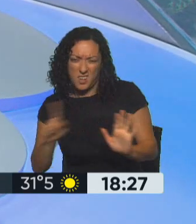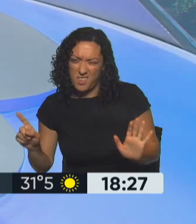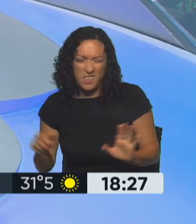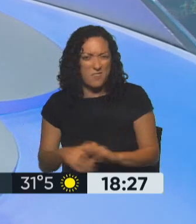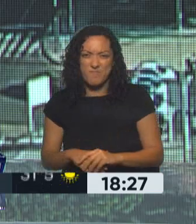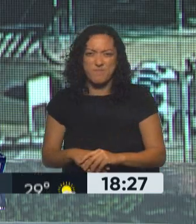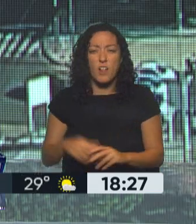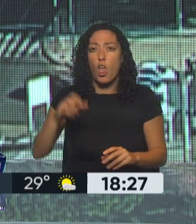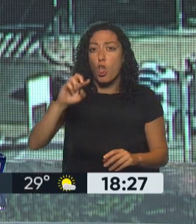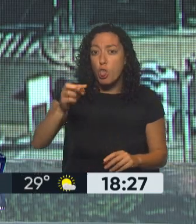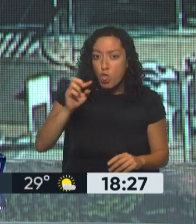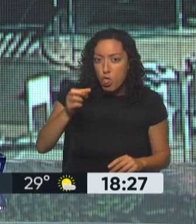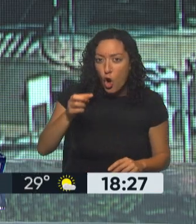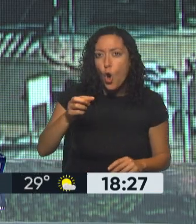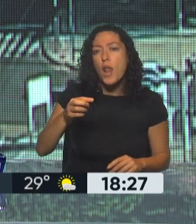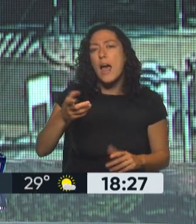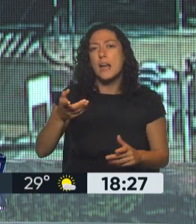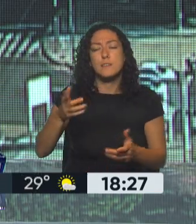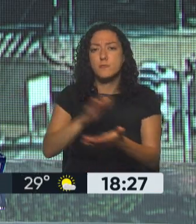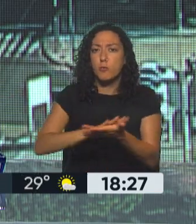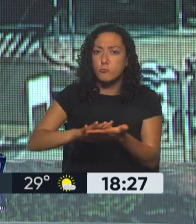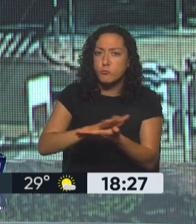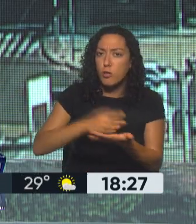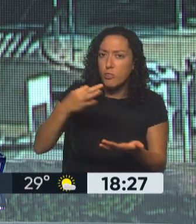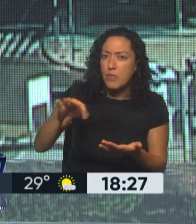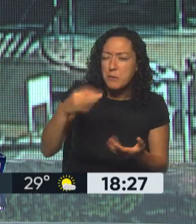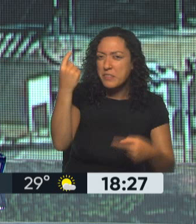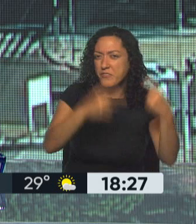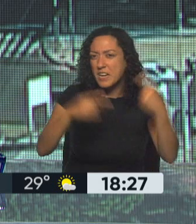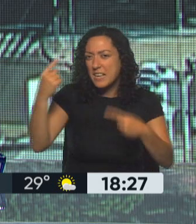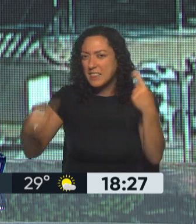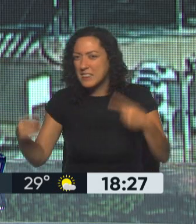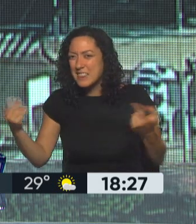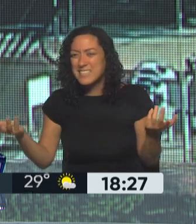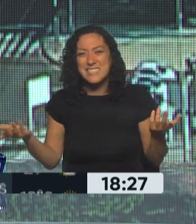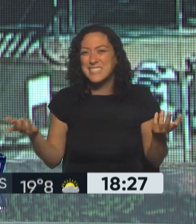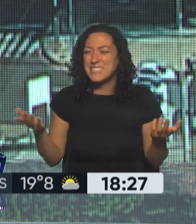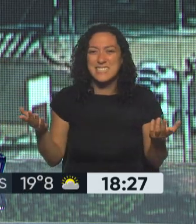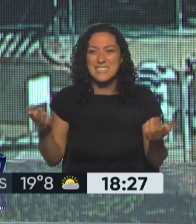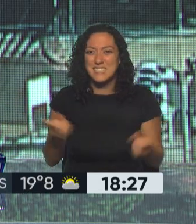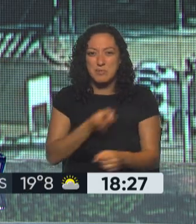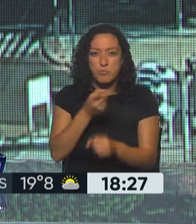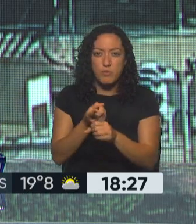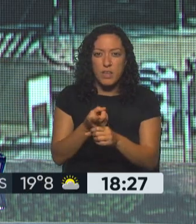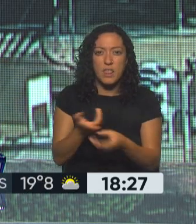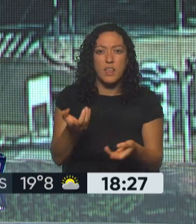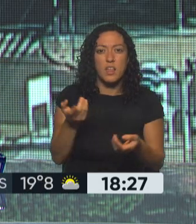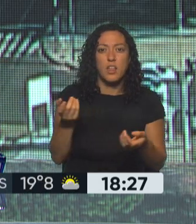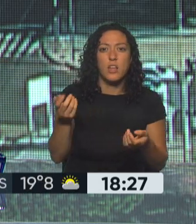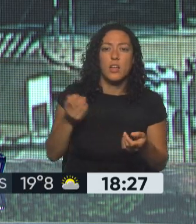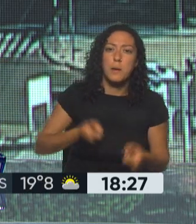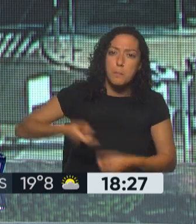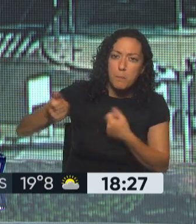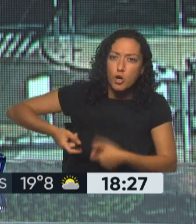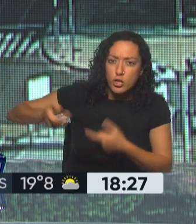dijo que los dólares múltiples eran un problema que había que resolver, dice, y el problema de dólares múltiples es la solución únicamente con más dólares, y hay que exportar